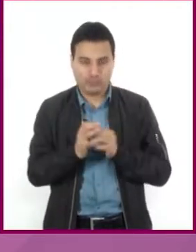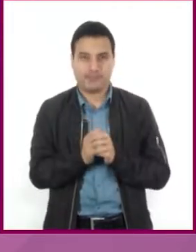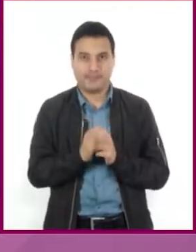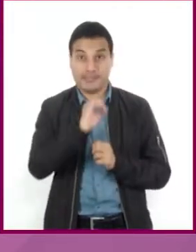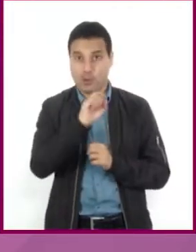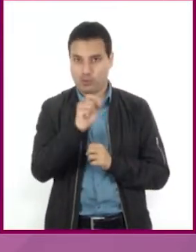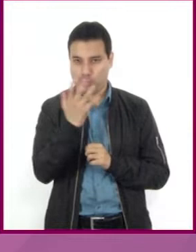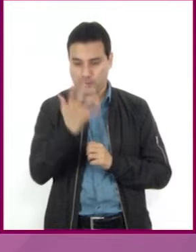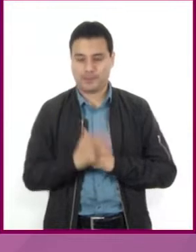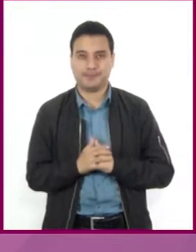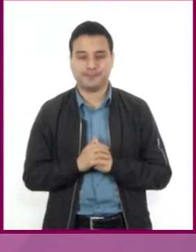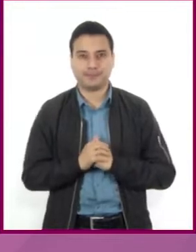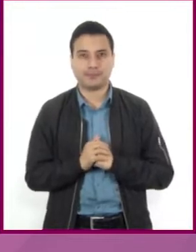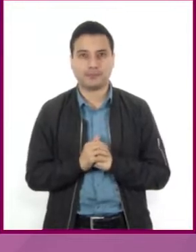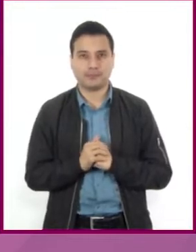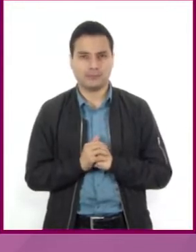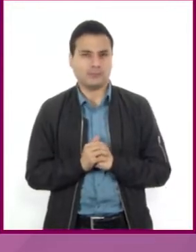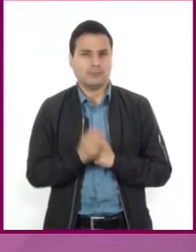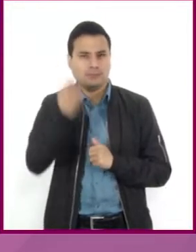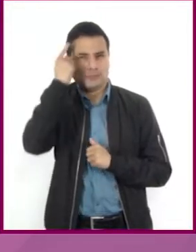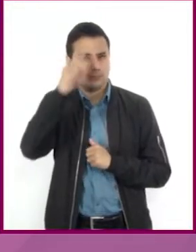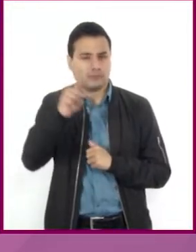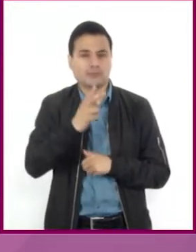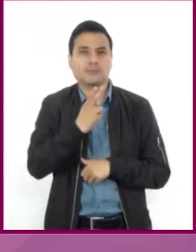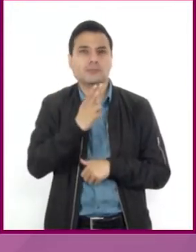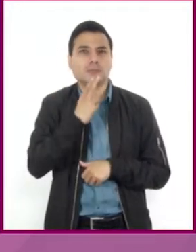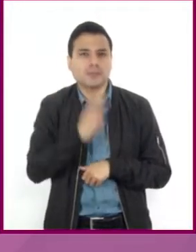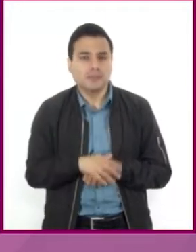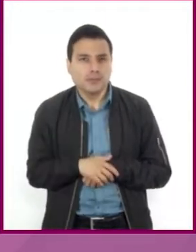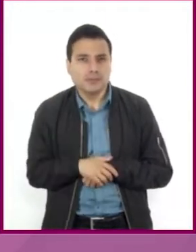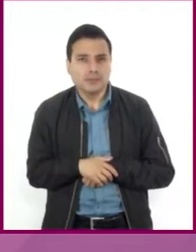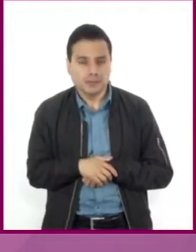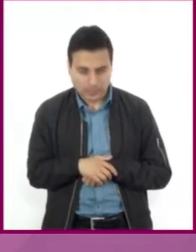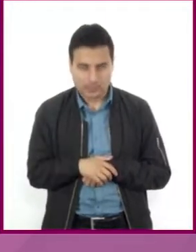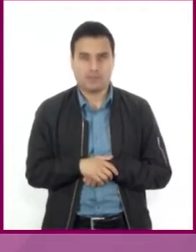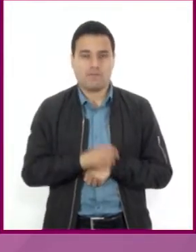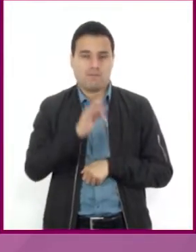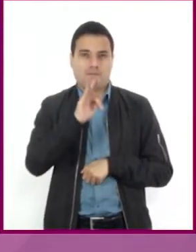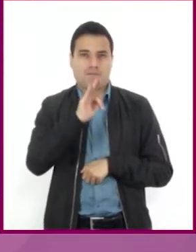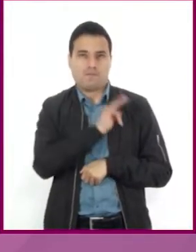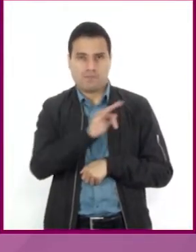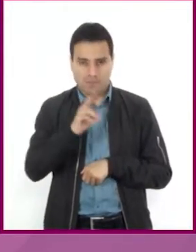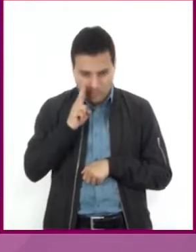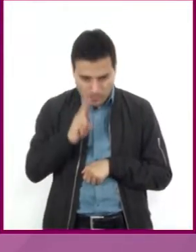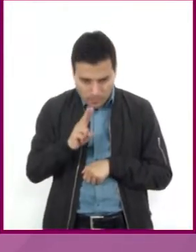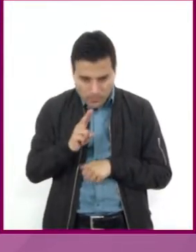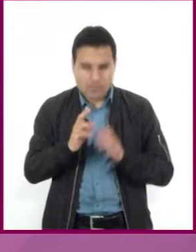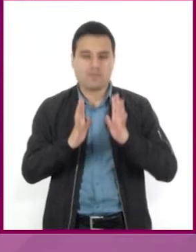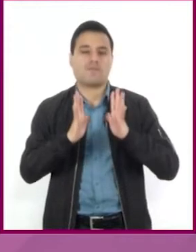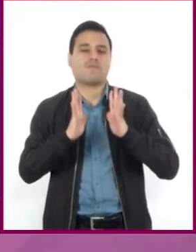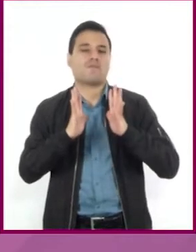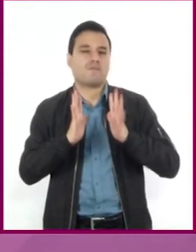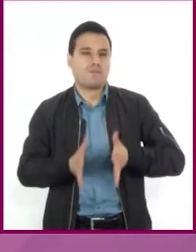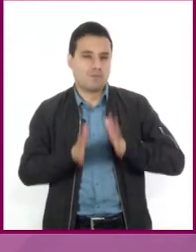La ventaja de esta escala es que mantiene las proporciones, en el caso de que el mapa se reduzca o se amplíe.